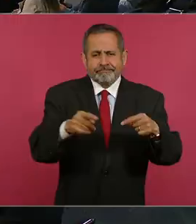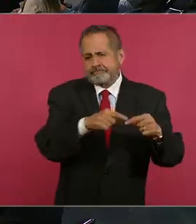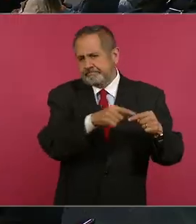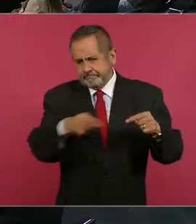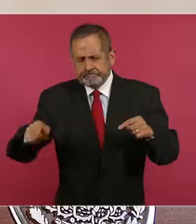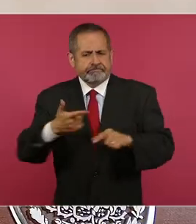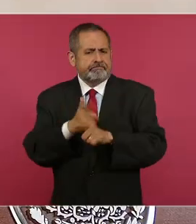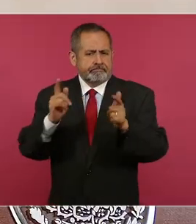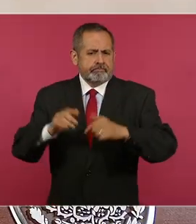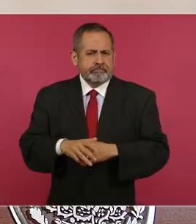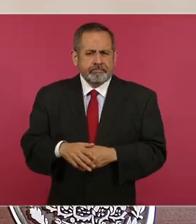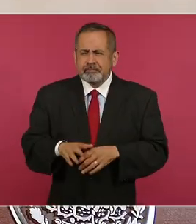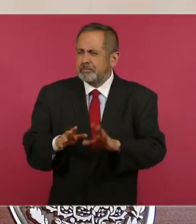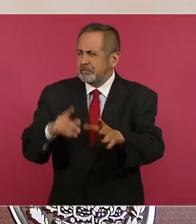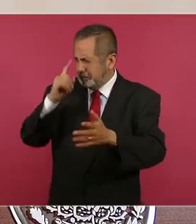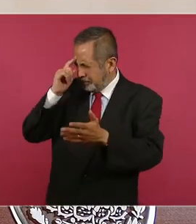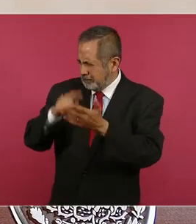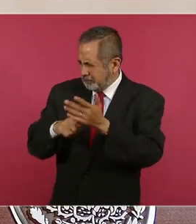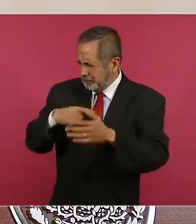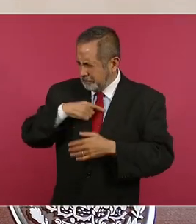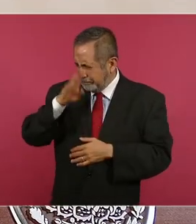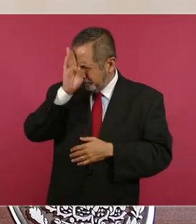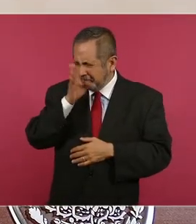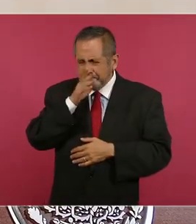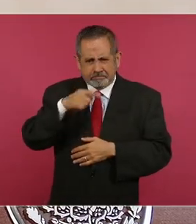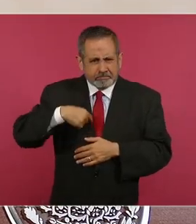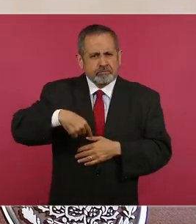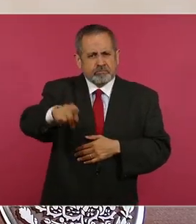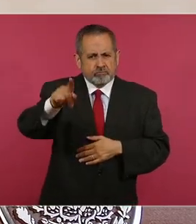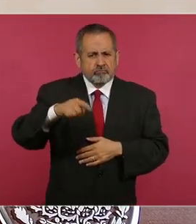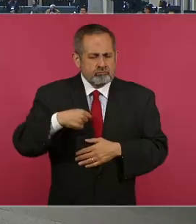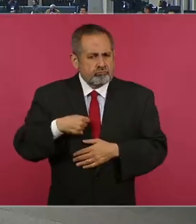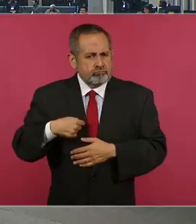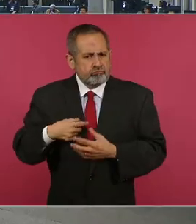Al mediodía, voy al mediodía, voy con